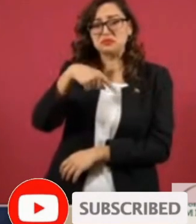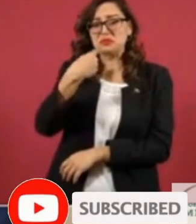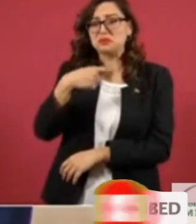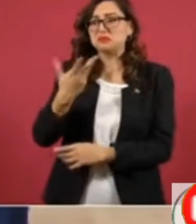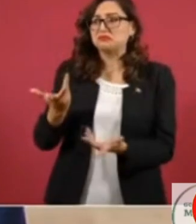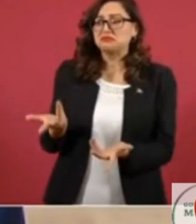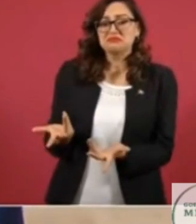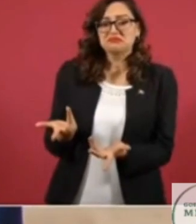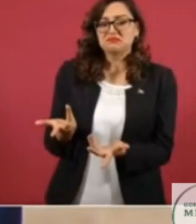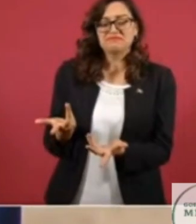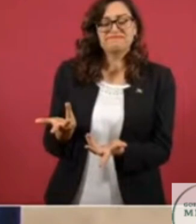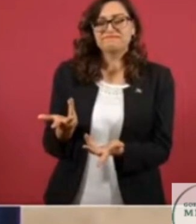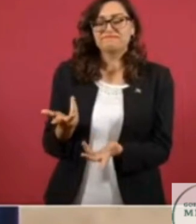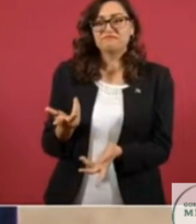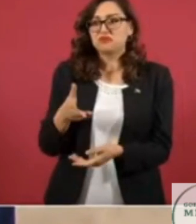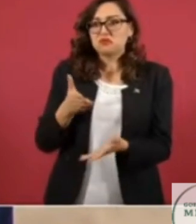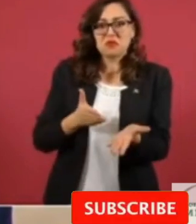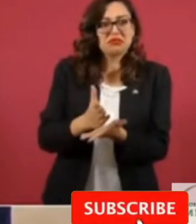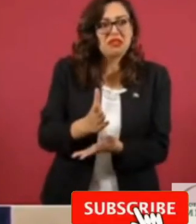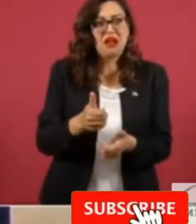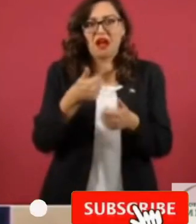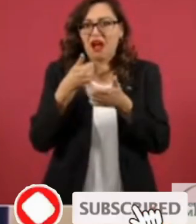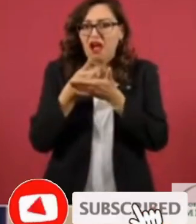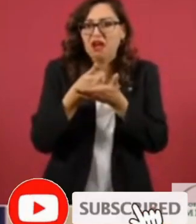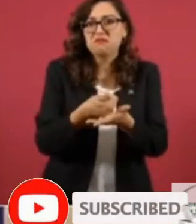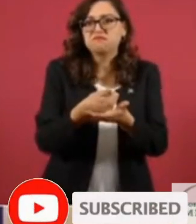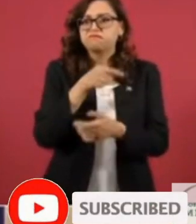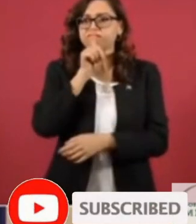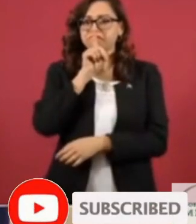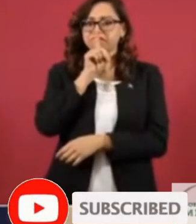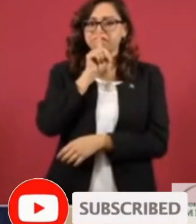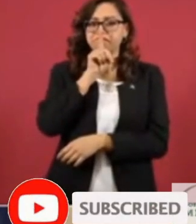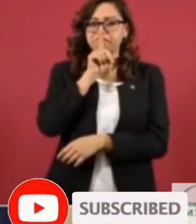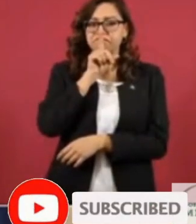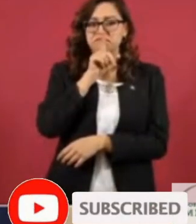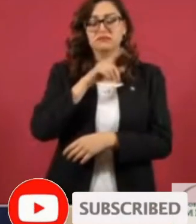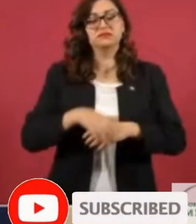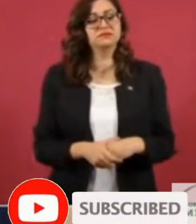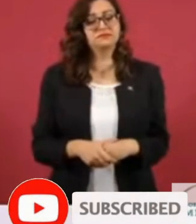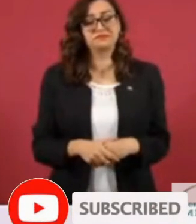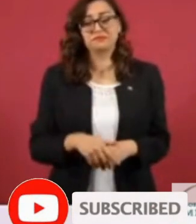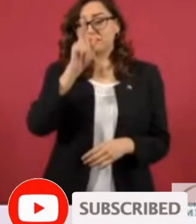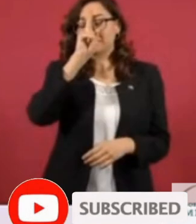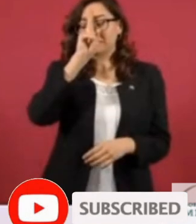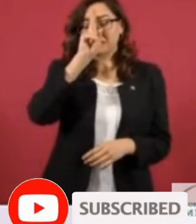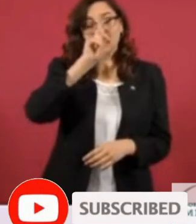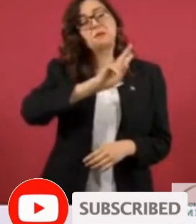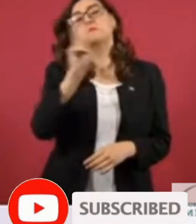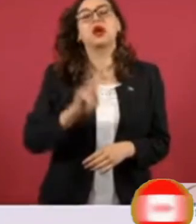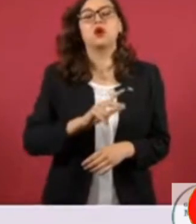Más reprobable aún es el proceder de las grandes potencias